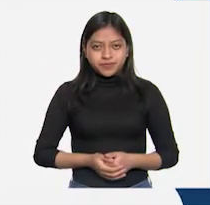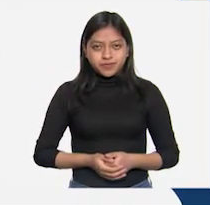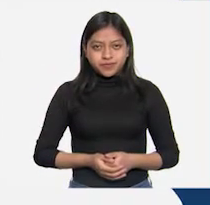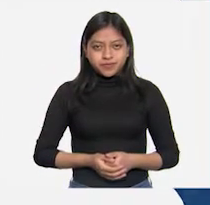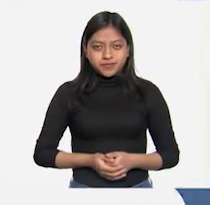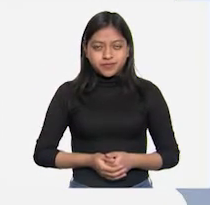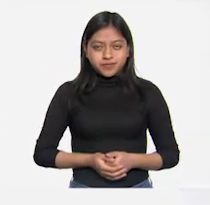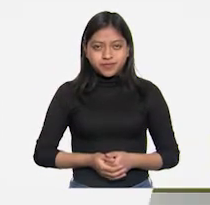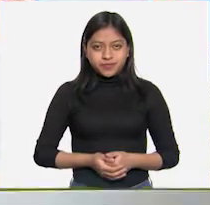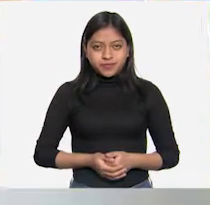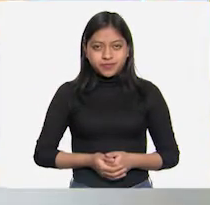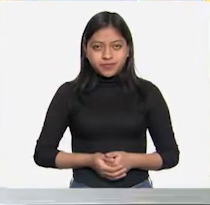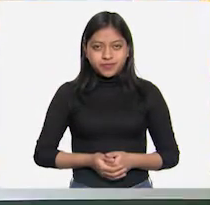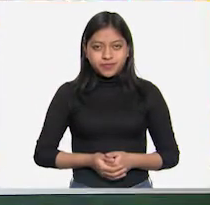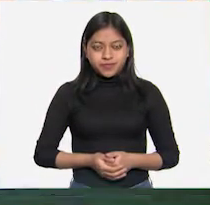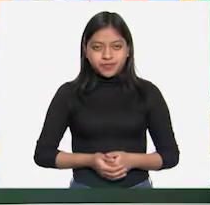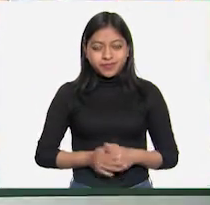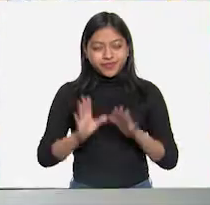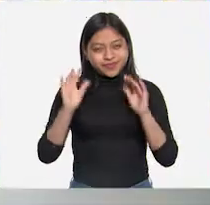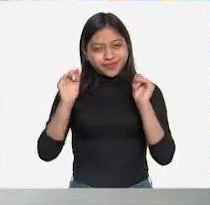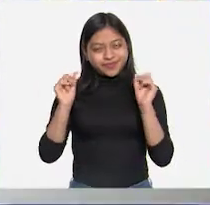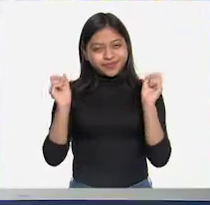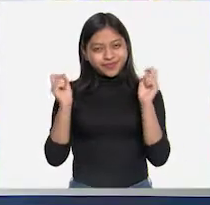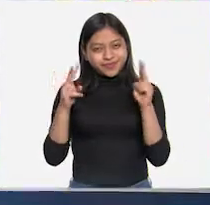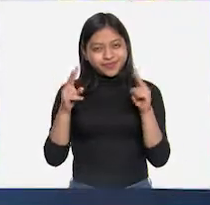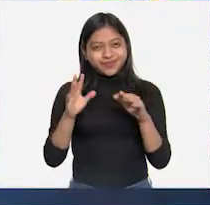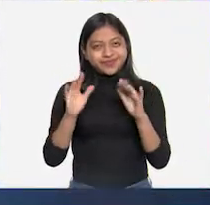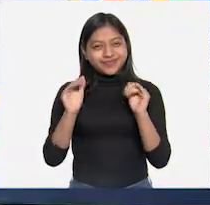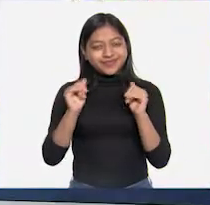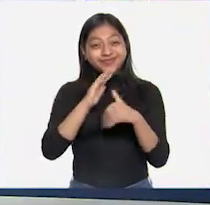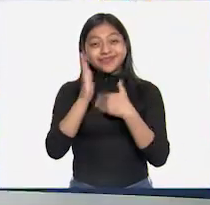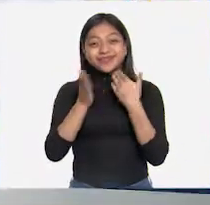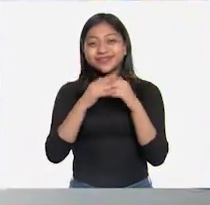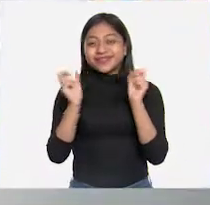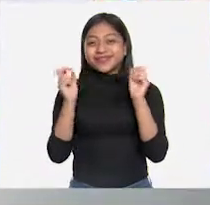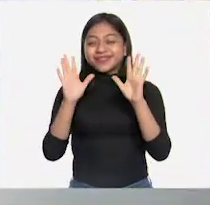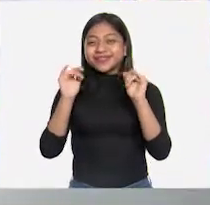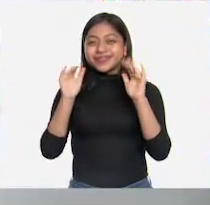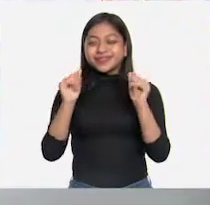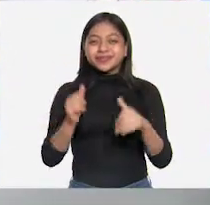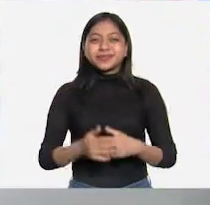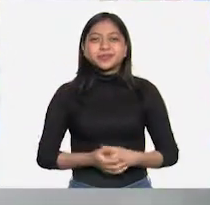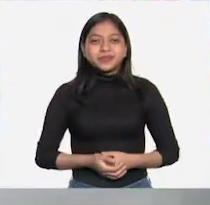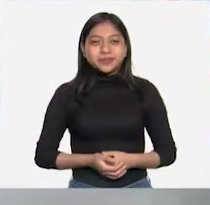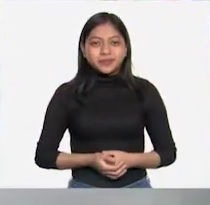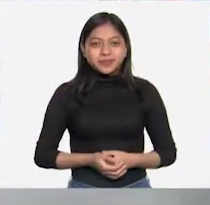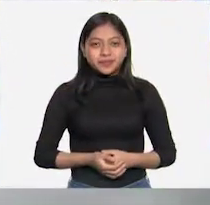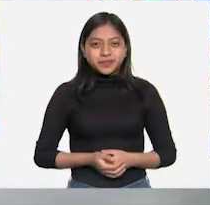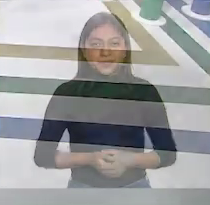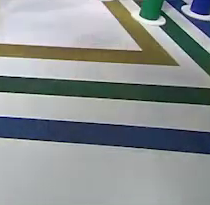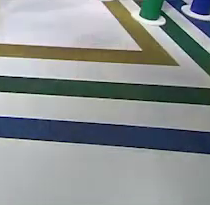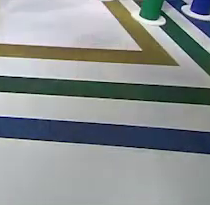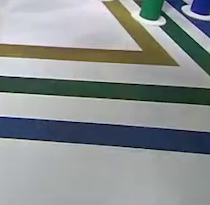.mx. ¡Nos vemos! ¡Hasta la próxima! ¡Nos vemos! ¡Ahí te va la risa!